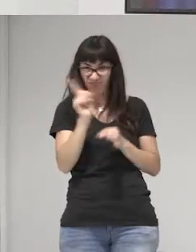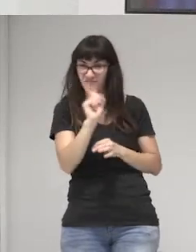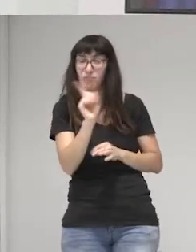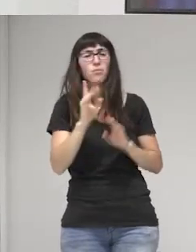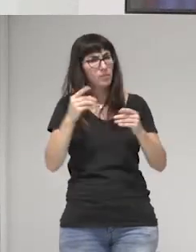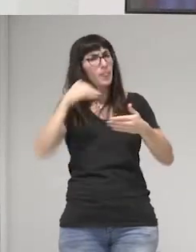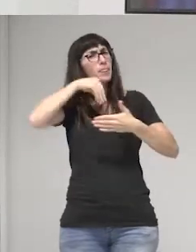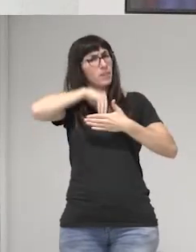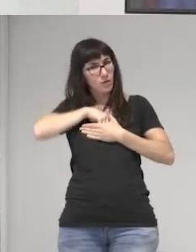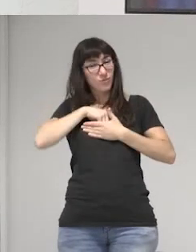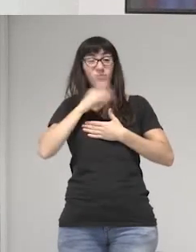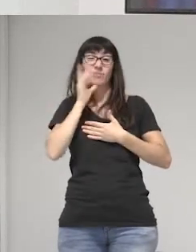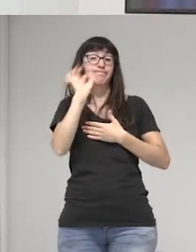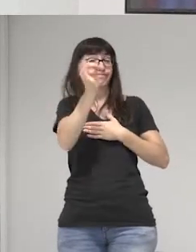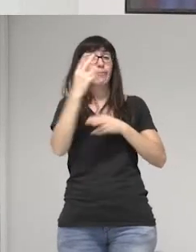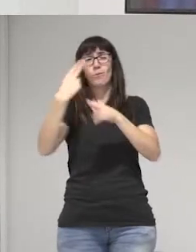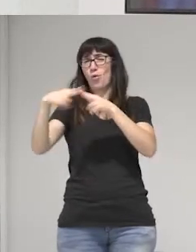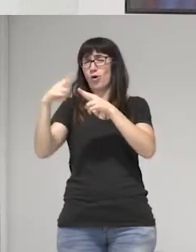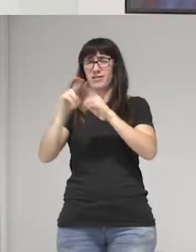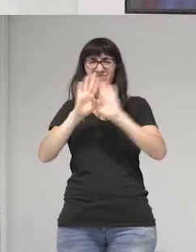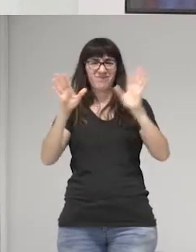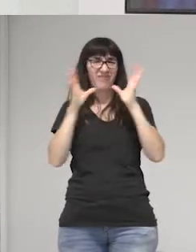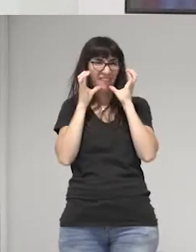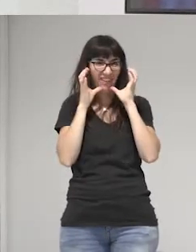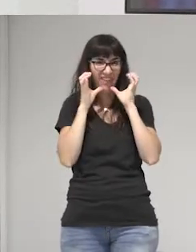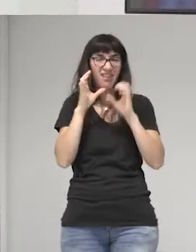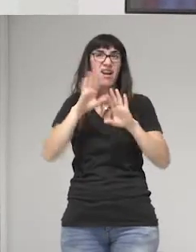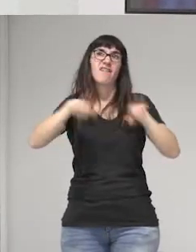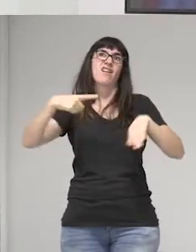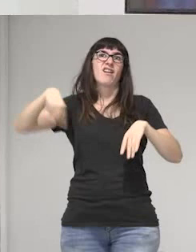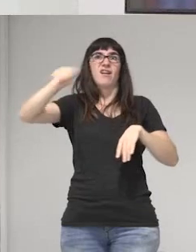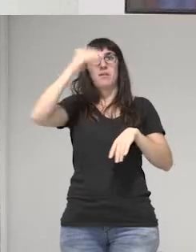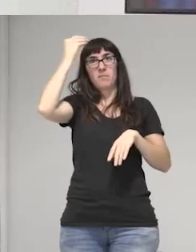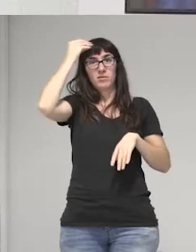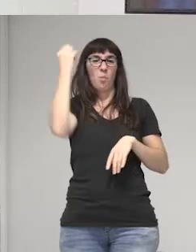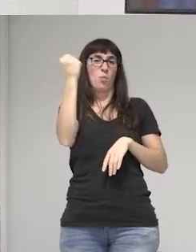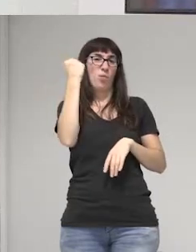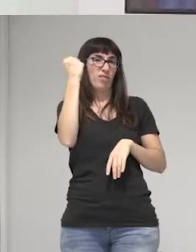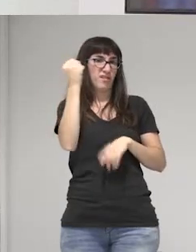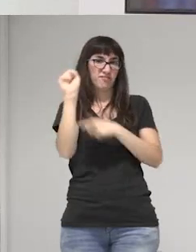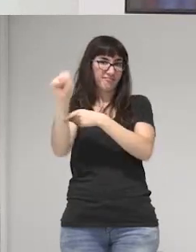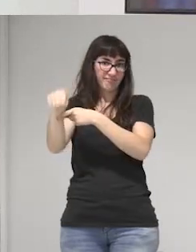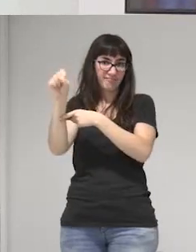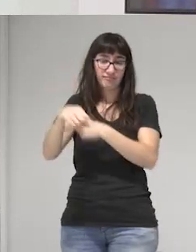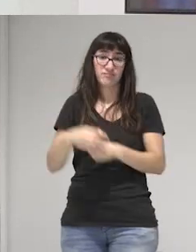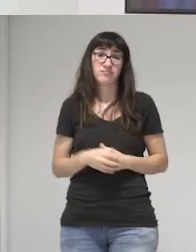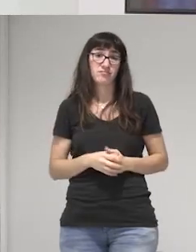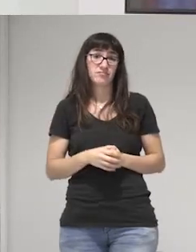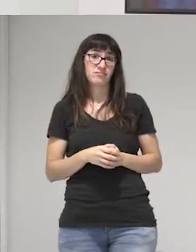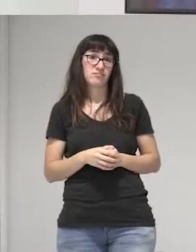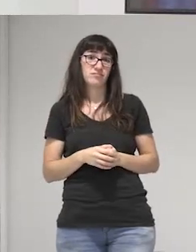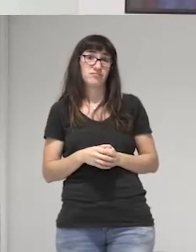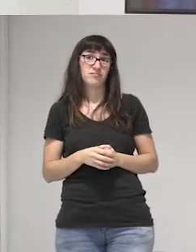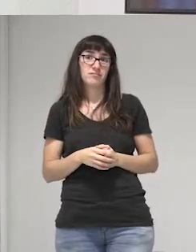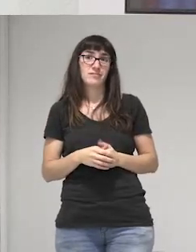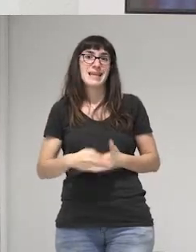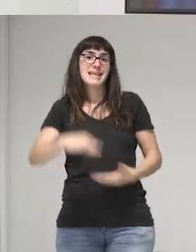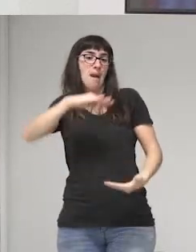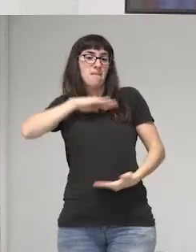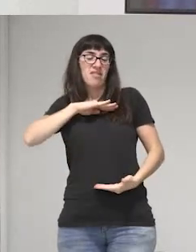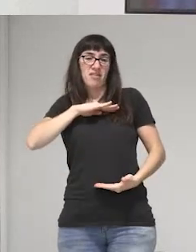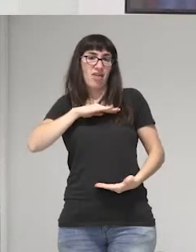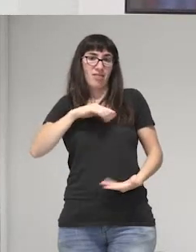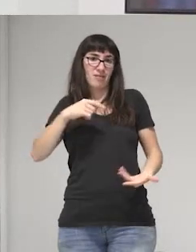nefasta que lo que menos pensamos es ese señor de poder. En la capacidad que